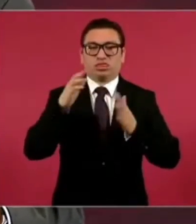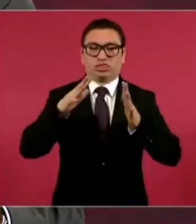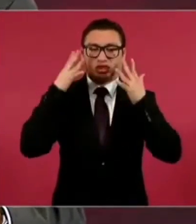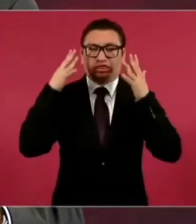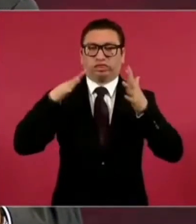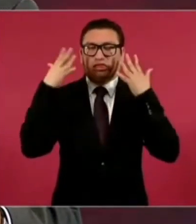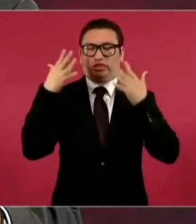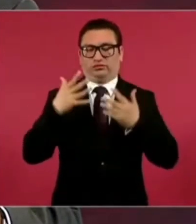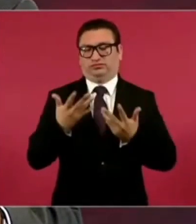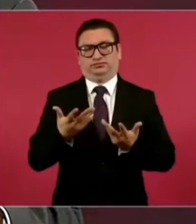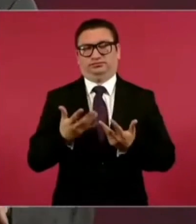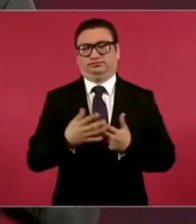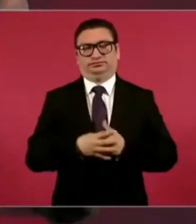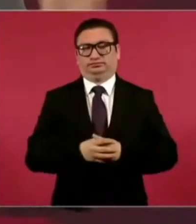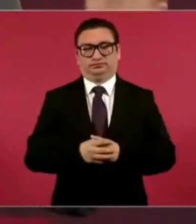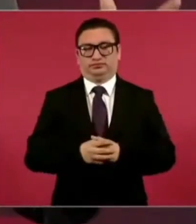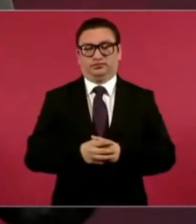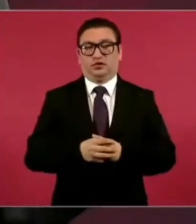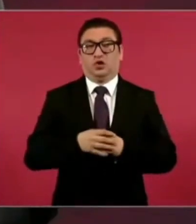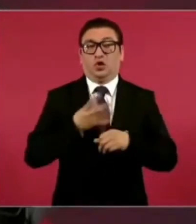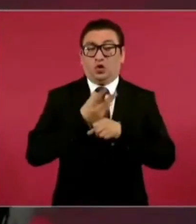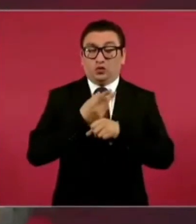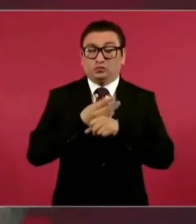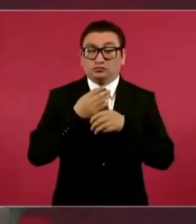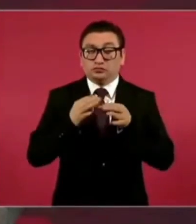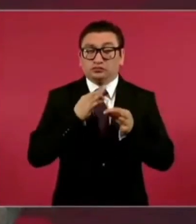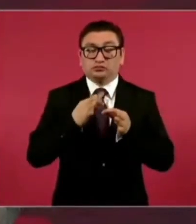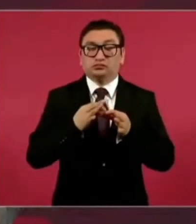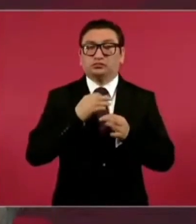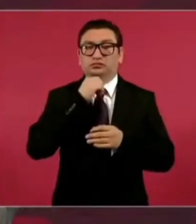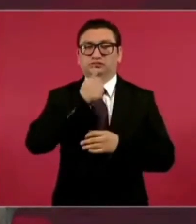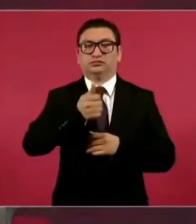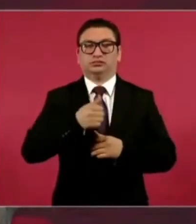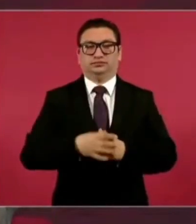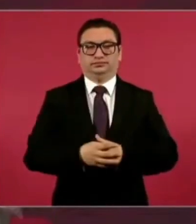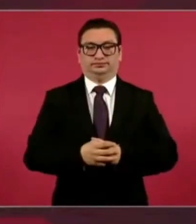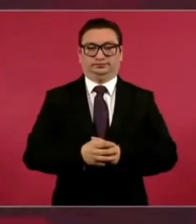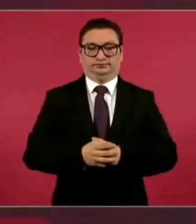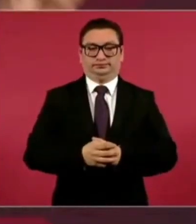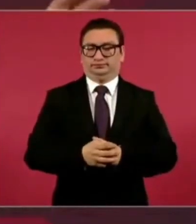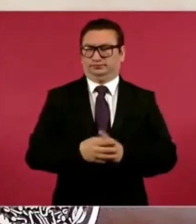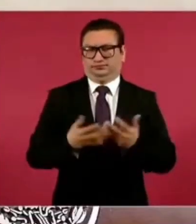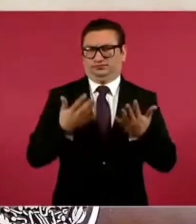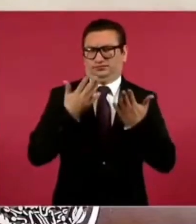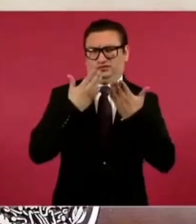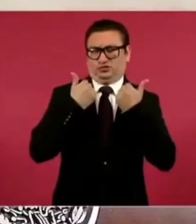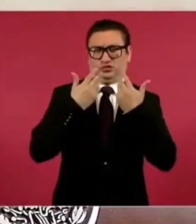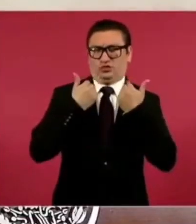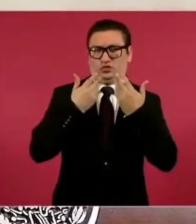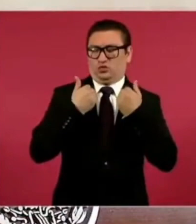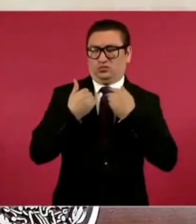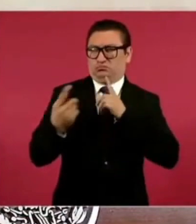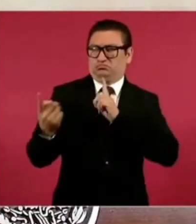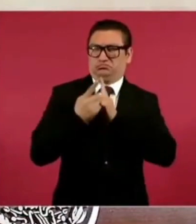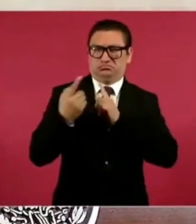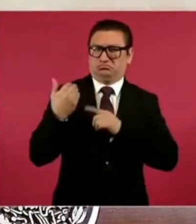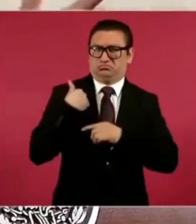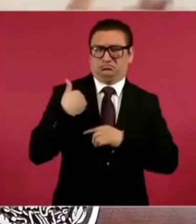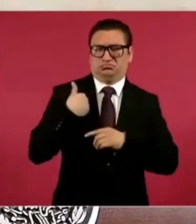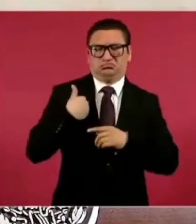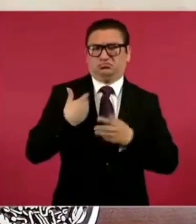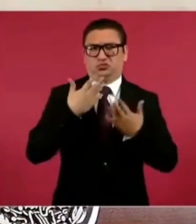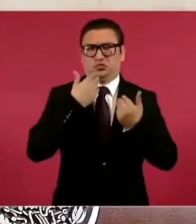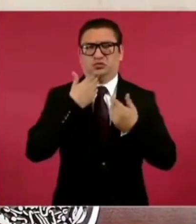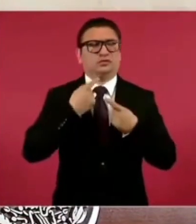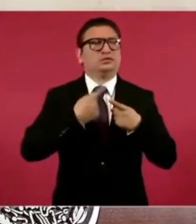y no se están terminando, nadie, ¿quién